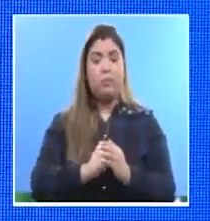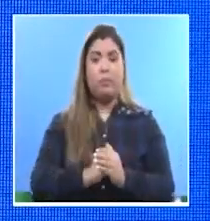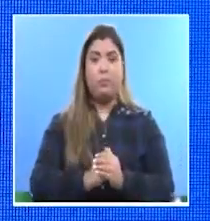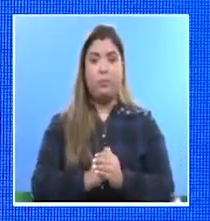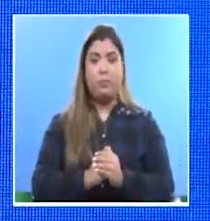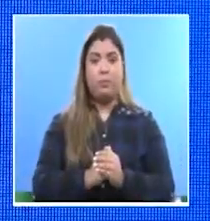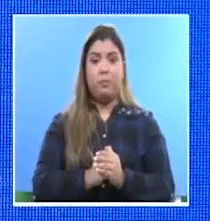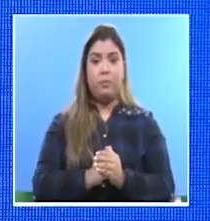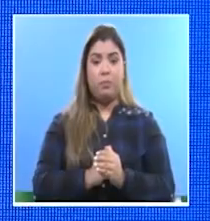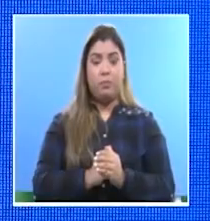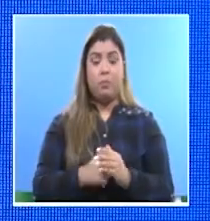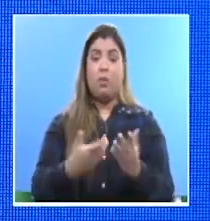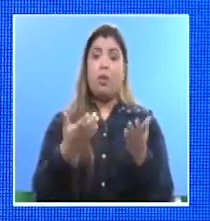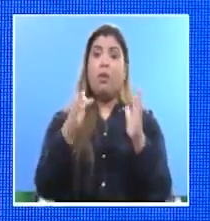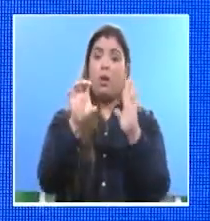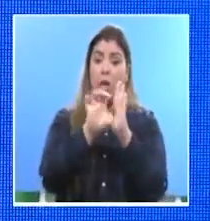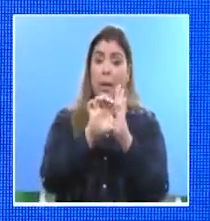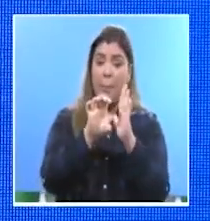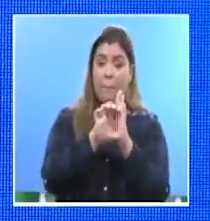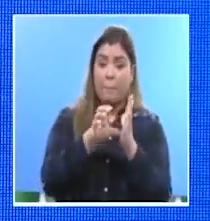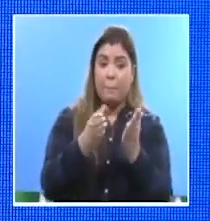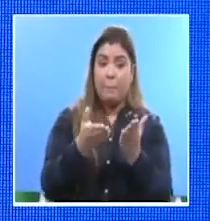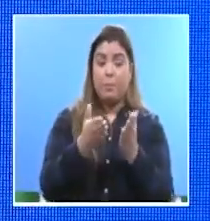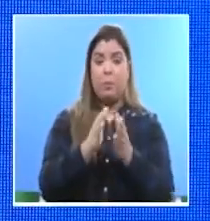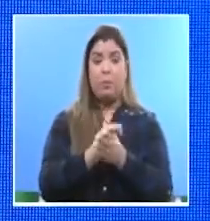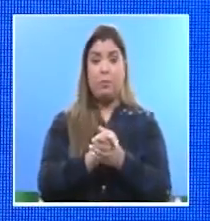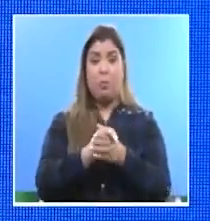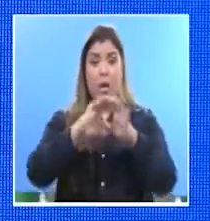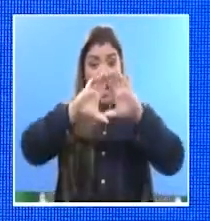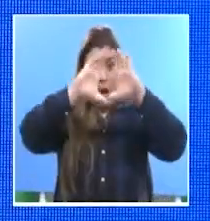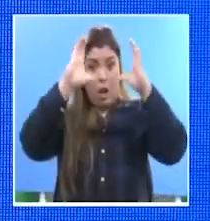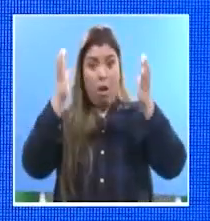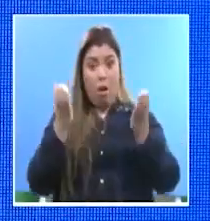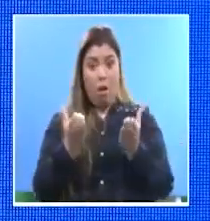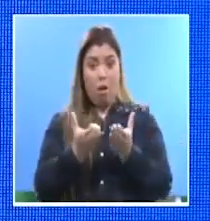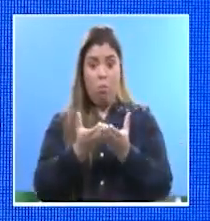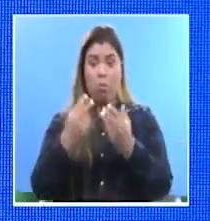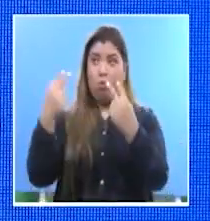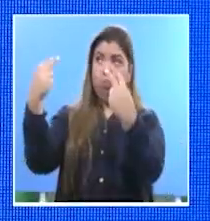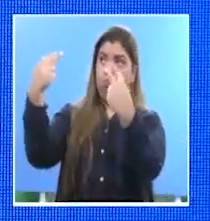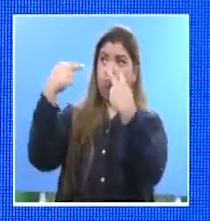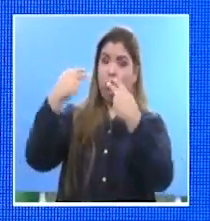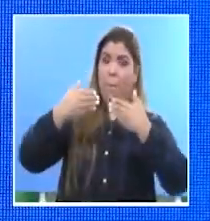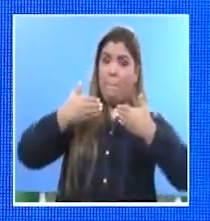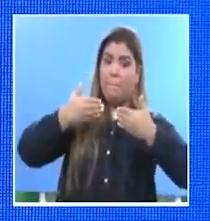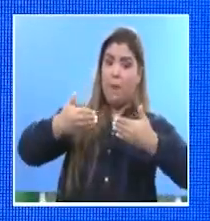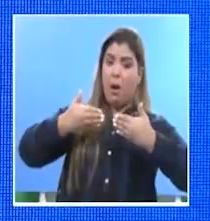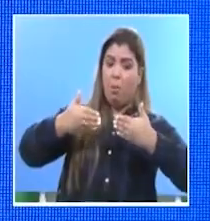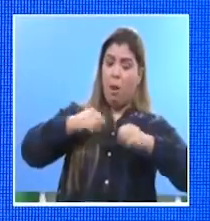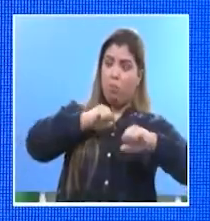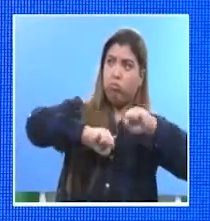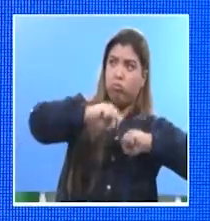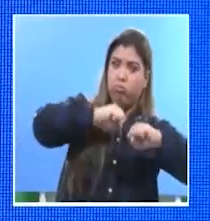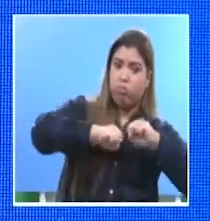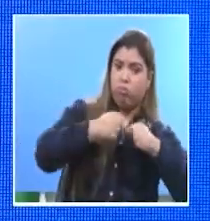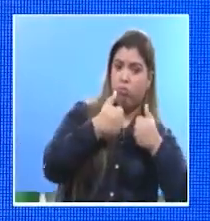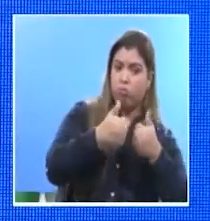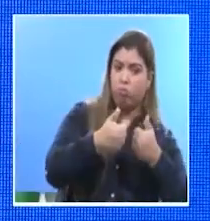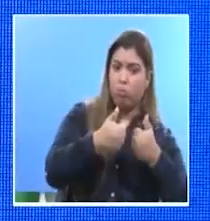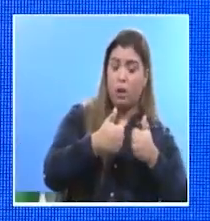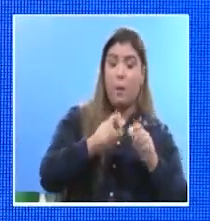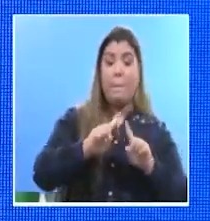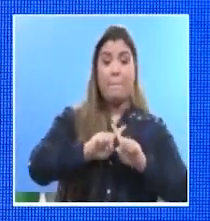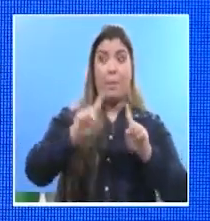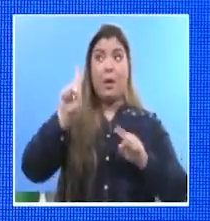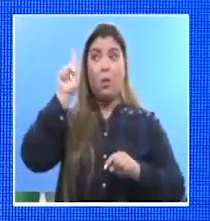Podemos dar ejemplos a nivel mundial. Por ejemplo, en Wuhan,